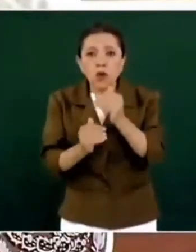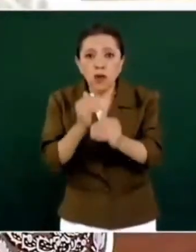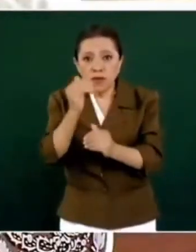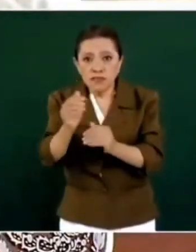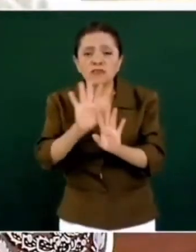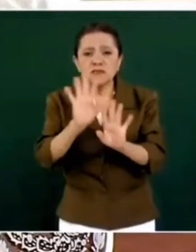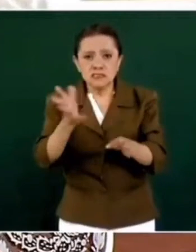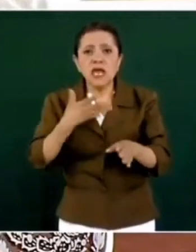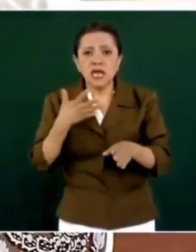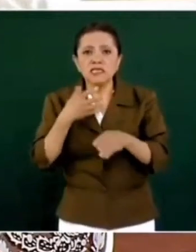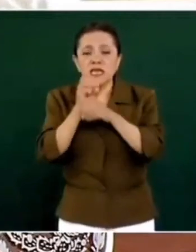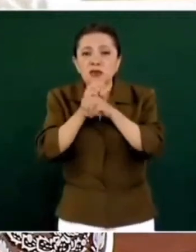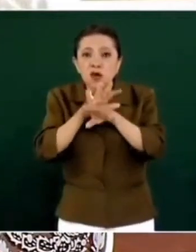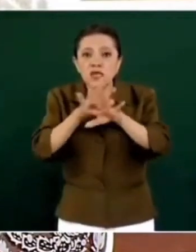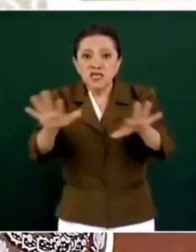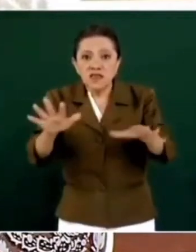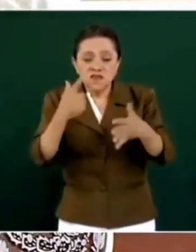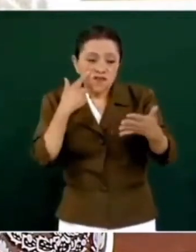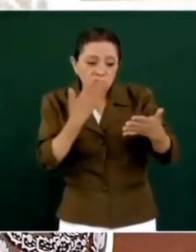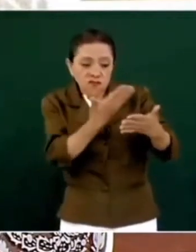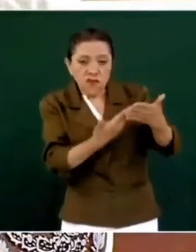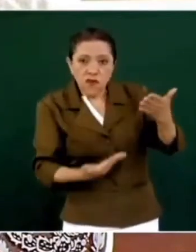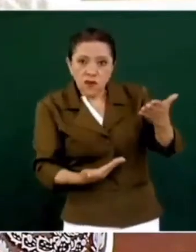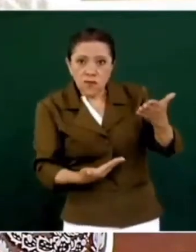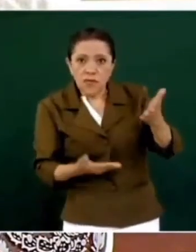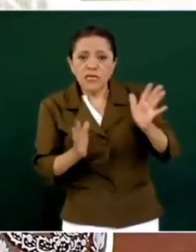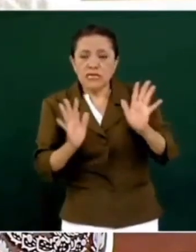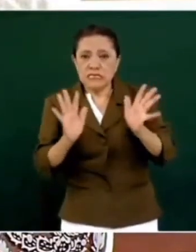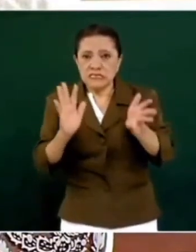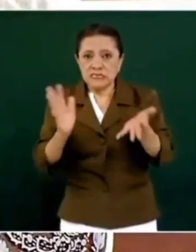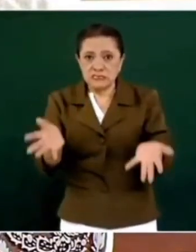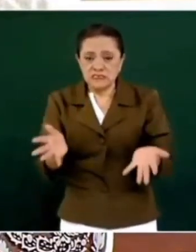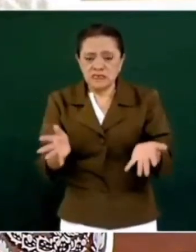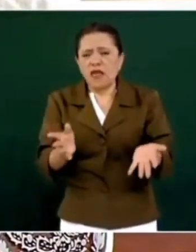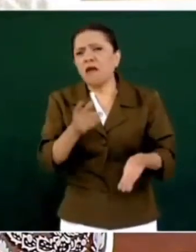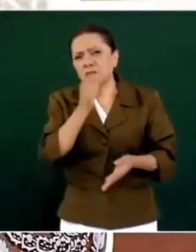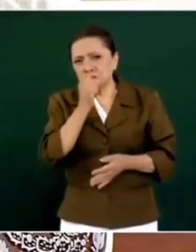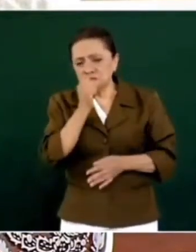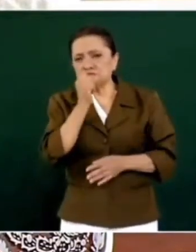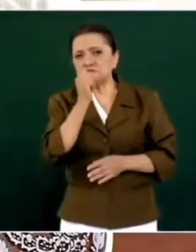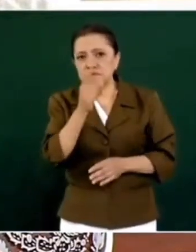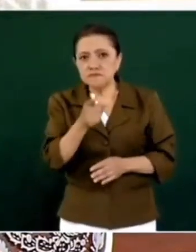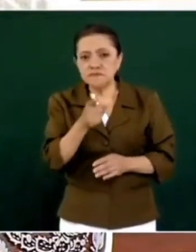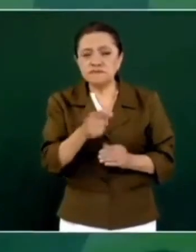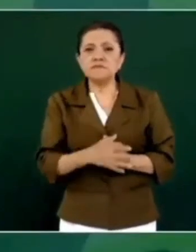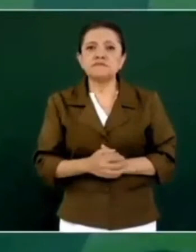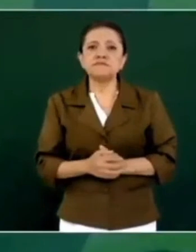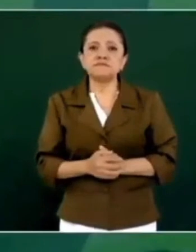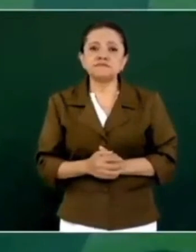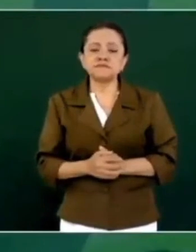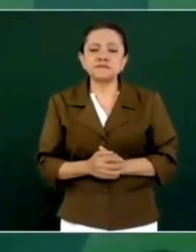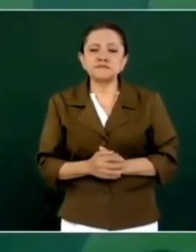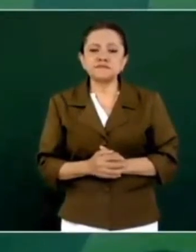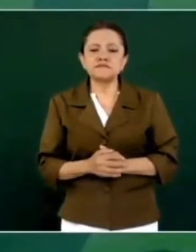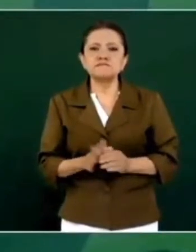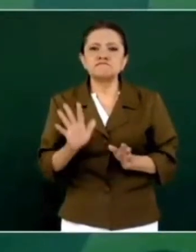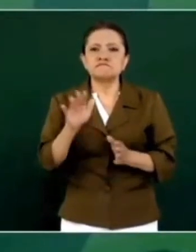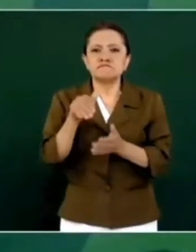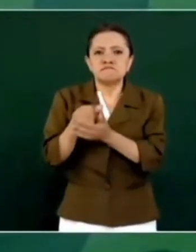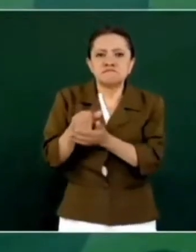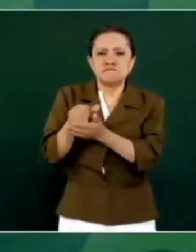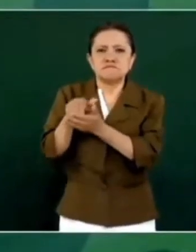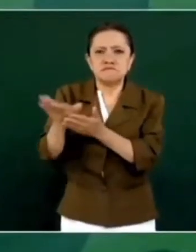el informe que ya inclusive desalojaron